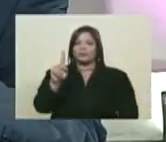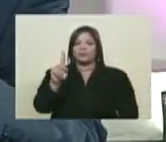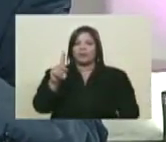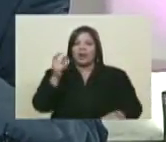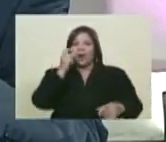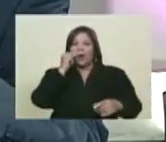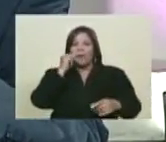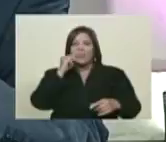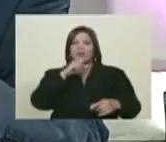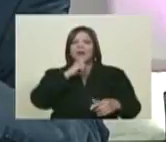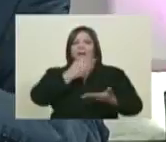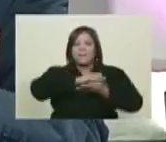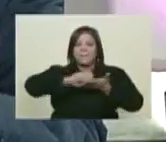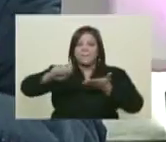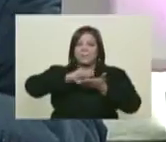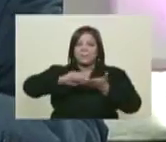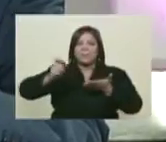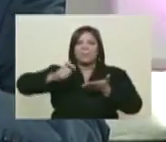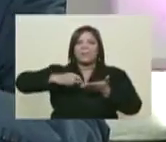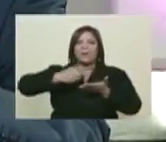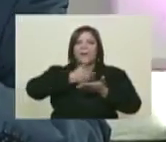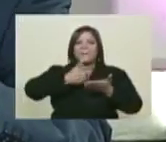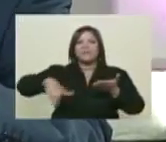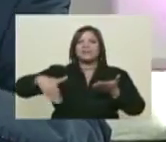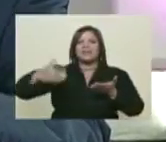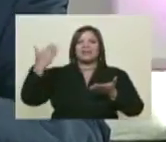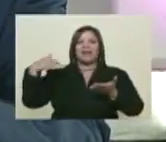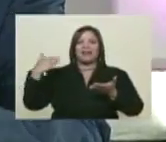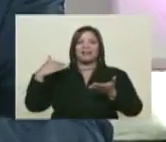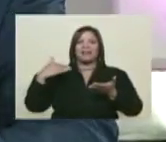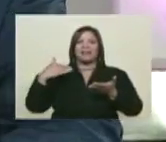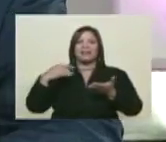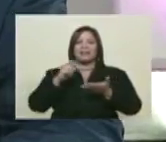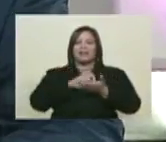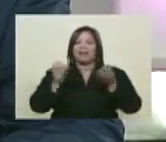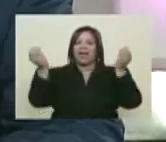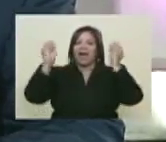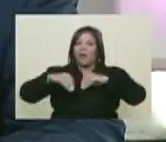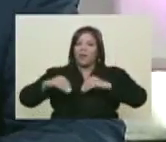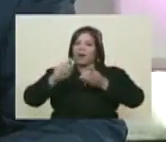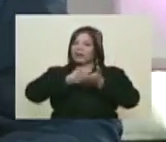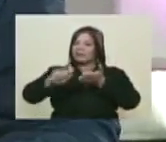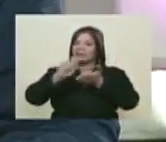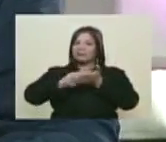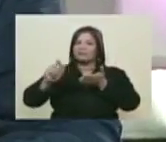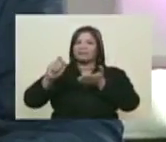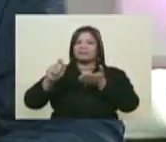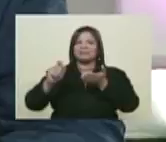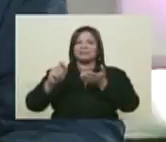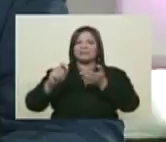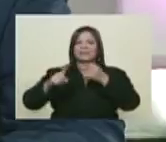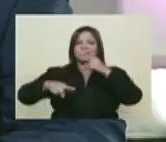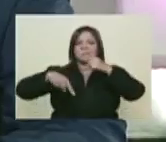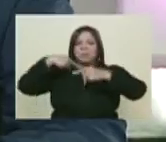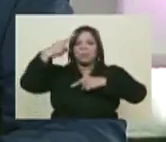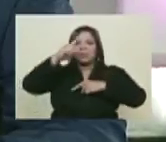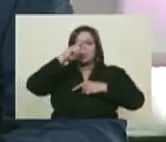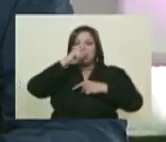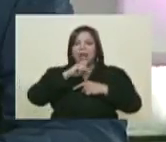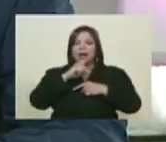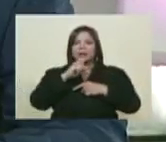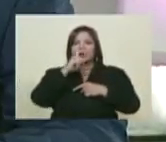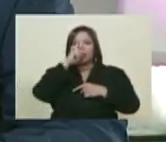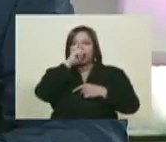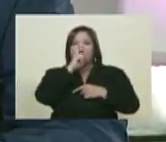firmando la desaparición y la anulación del Tratado de Varsovia. Gracias. Pero al año siguiente incluyen ustedes